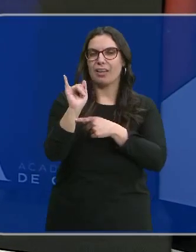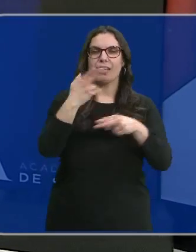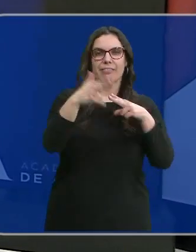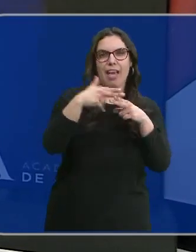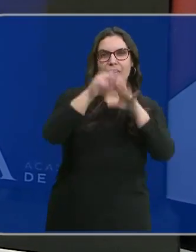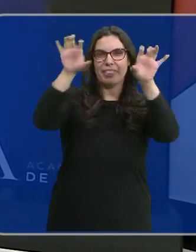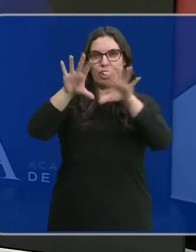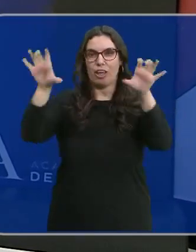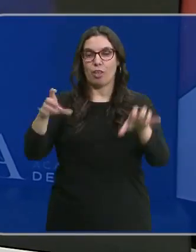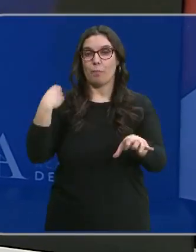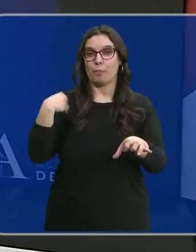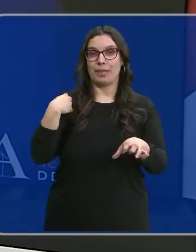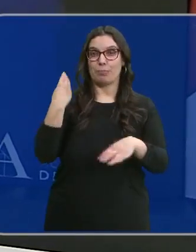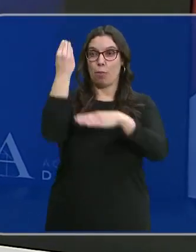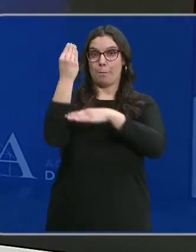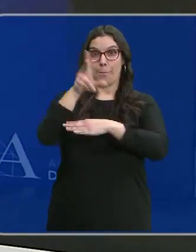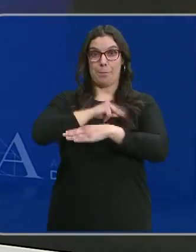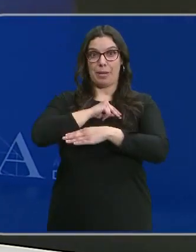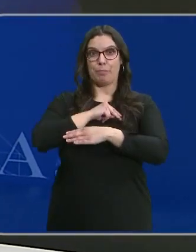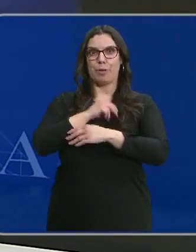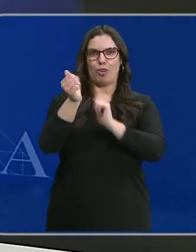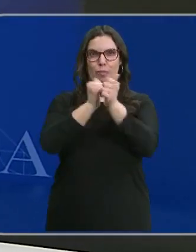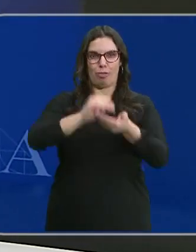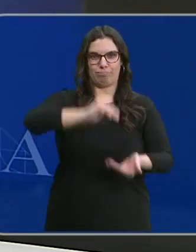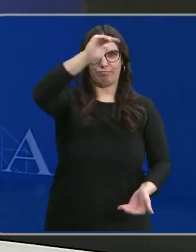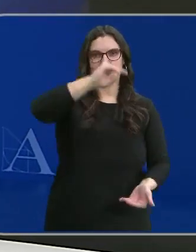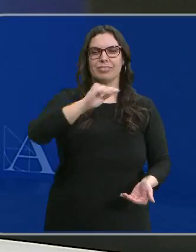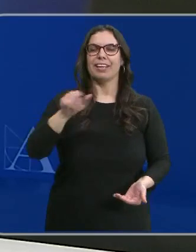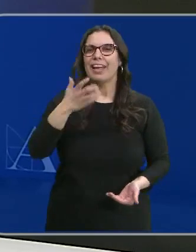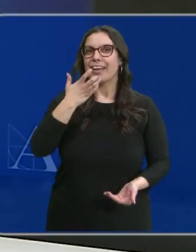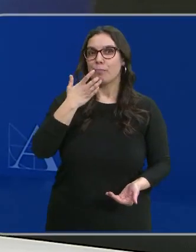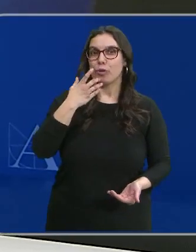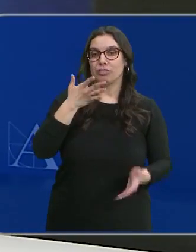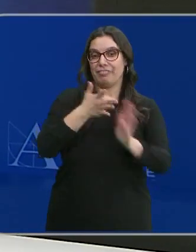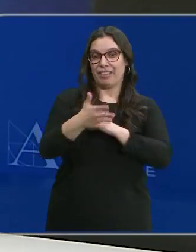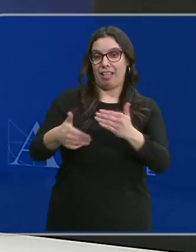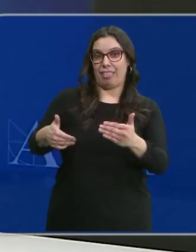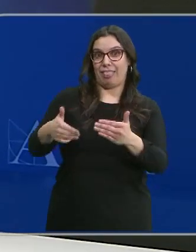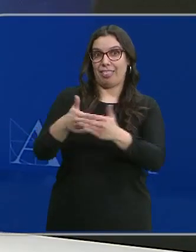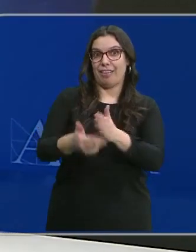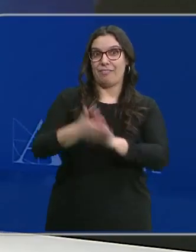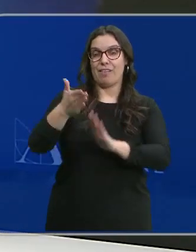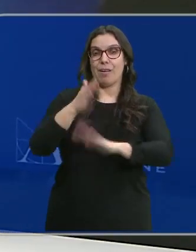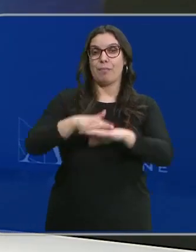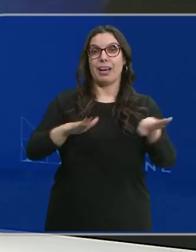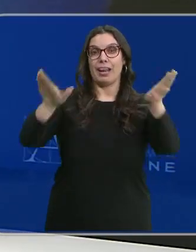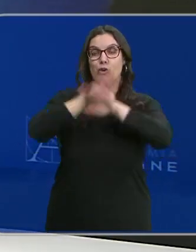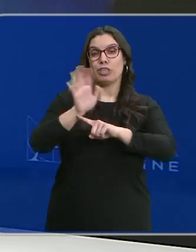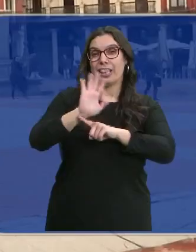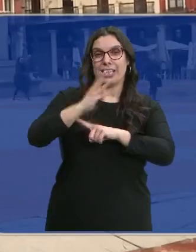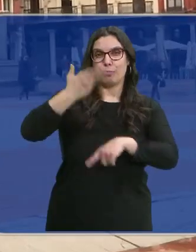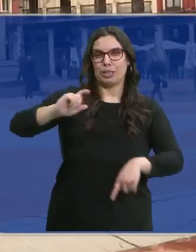calles con las réplicas de las estatuillas son algunos de los ejemplos que nos recuerdan la cuenta atrás para la noche más cinéfila del año.